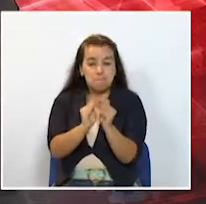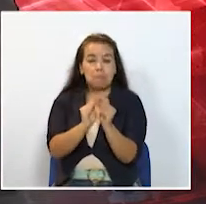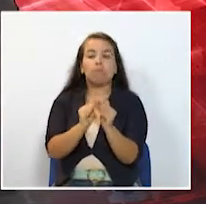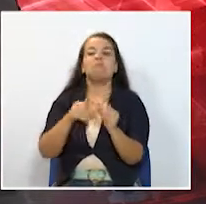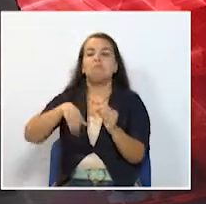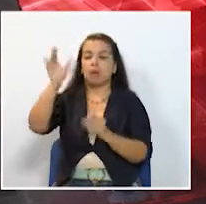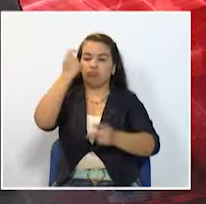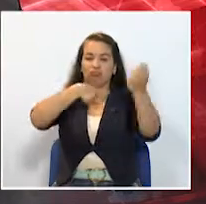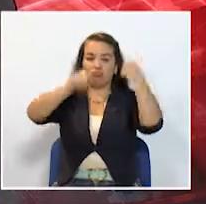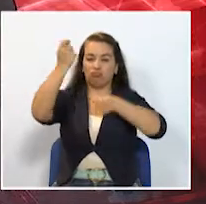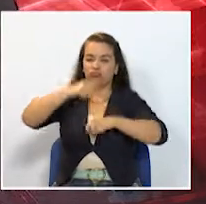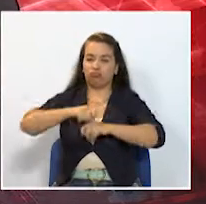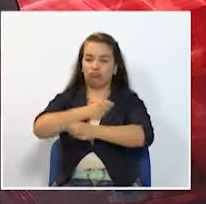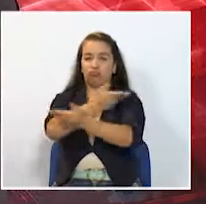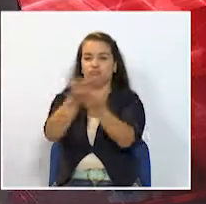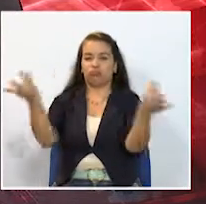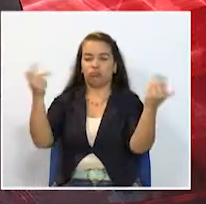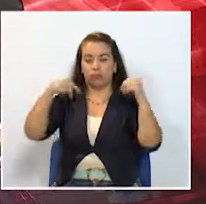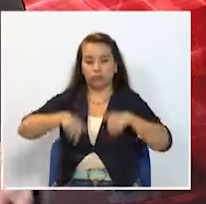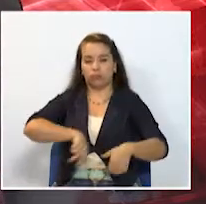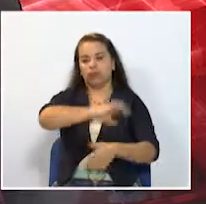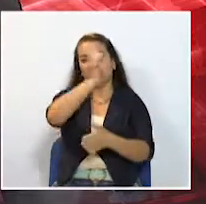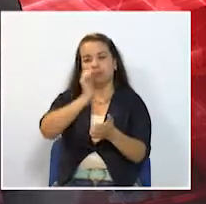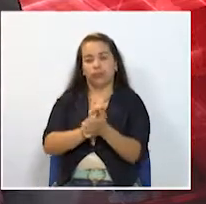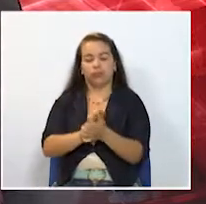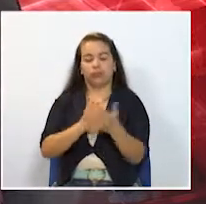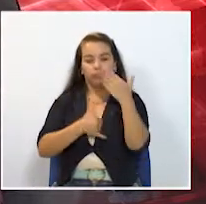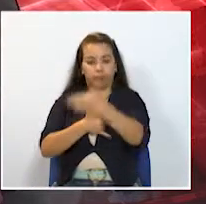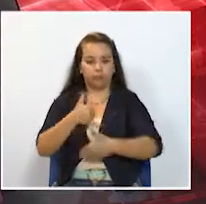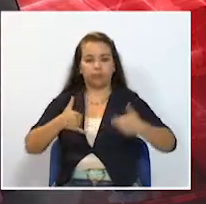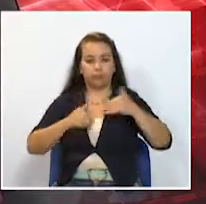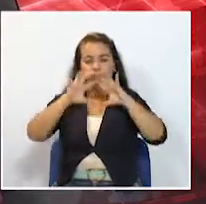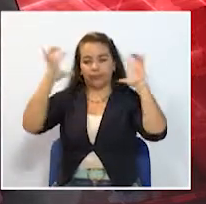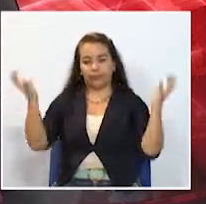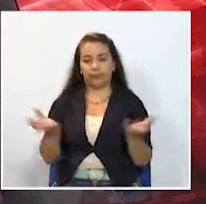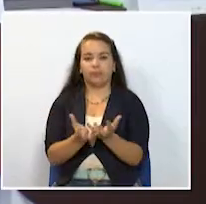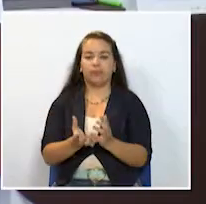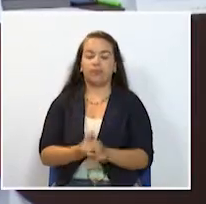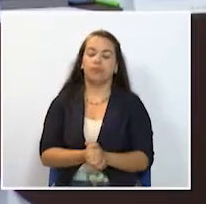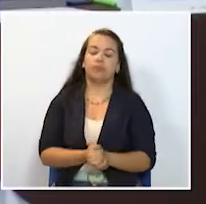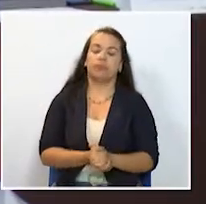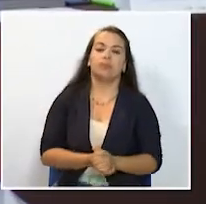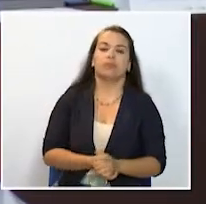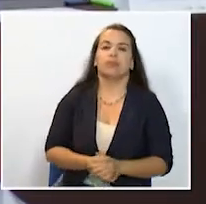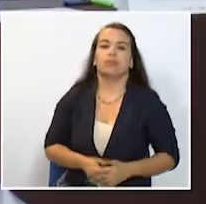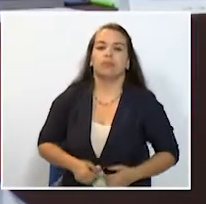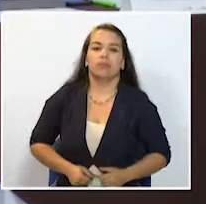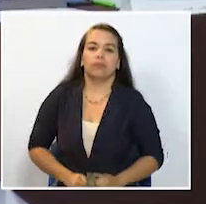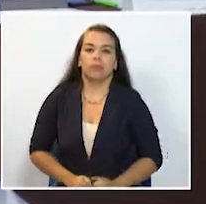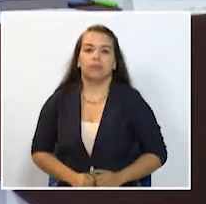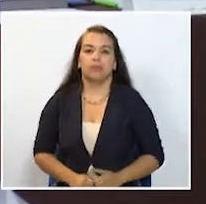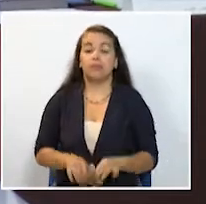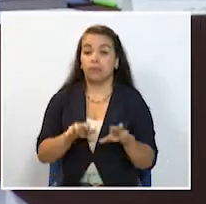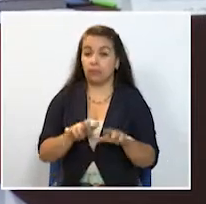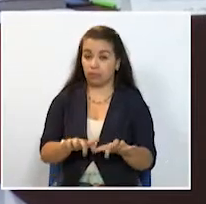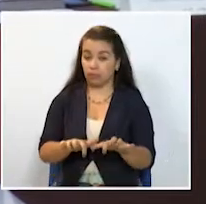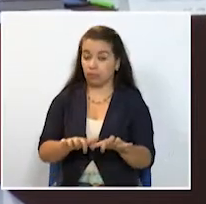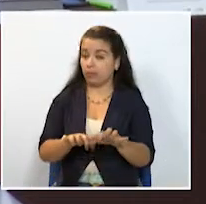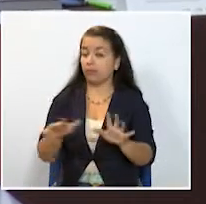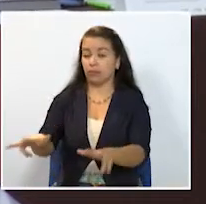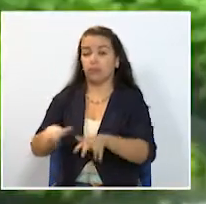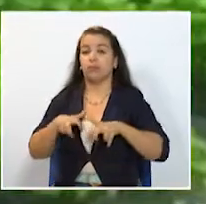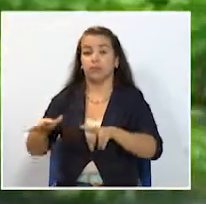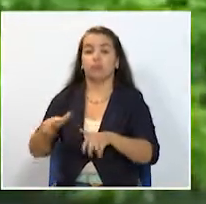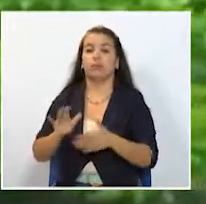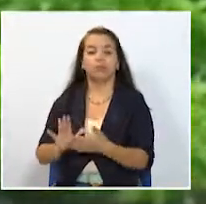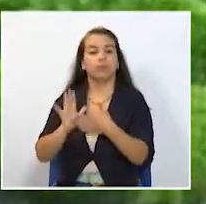exportación tienen desde nuestra zona para cualquier parte del mundo En el foro el secretario de Agricultura de Caldas, Angelo Quintero le